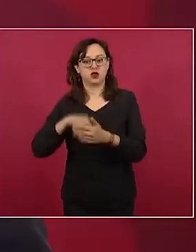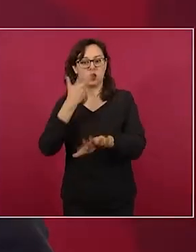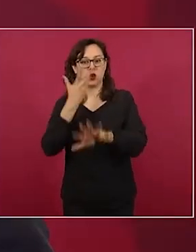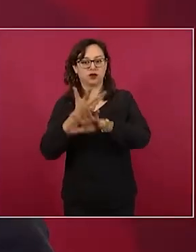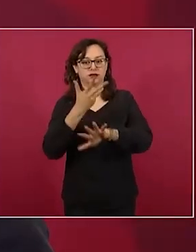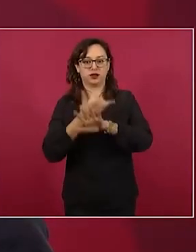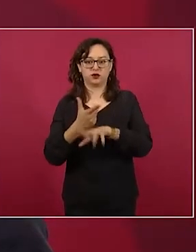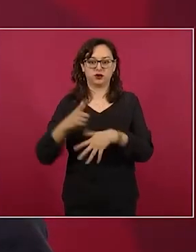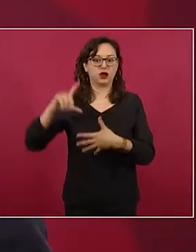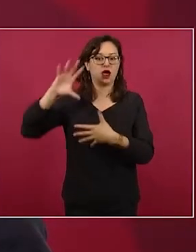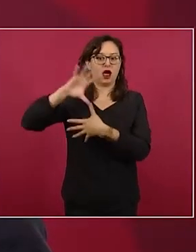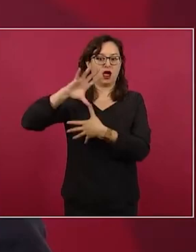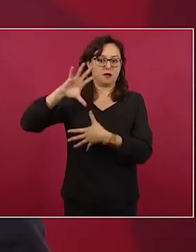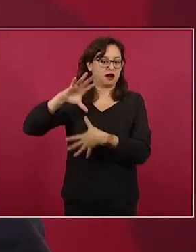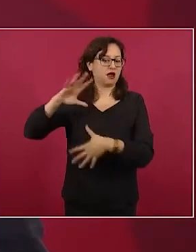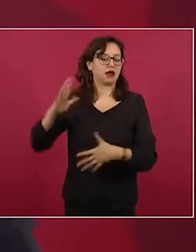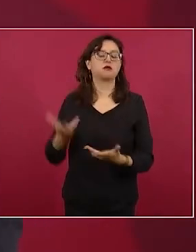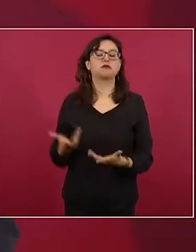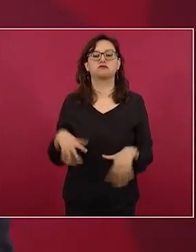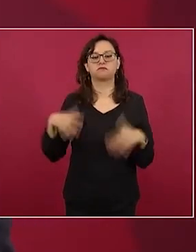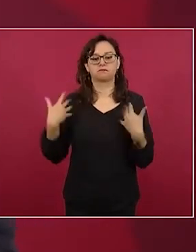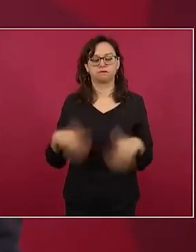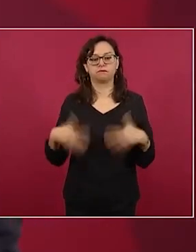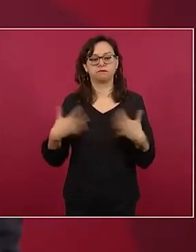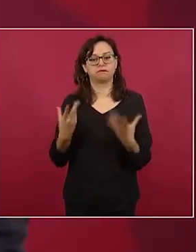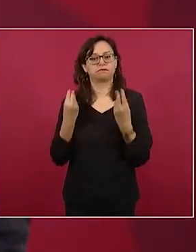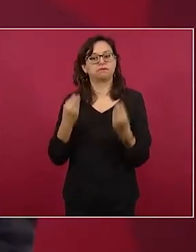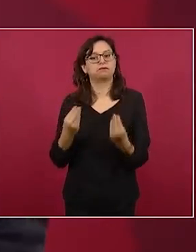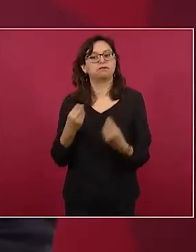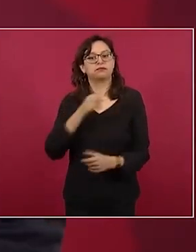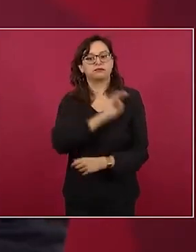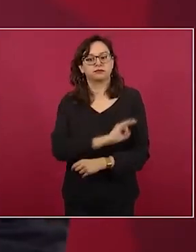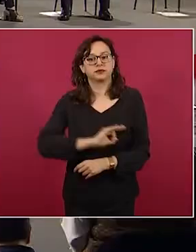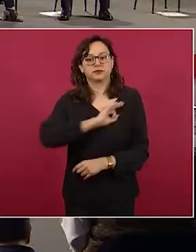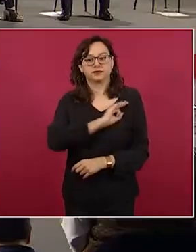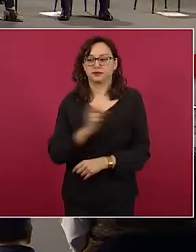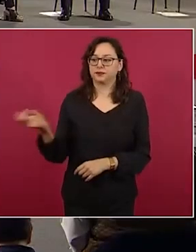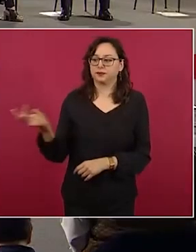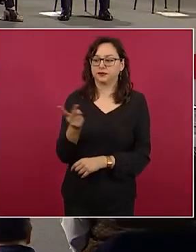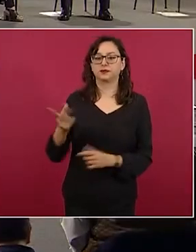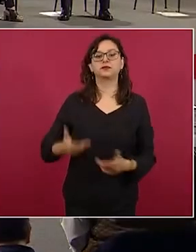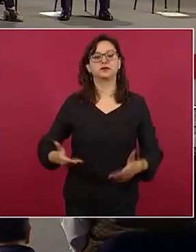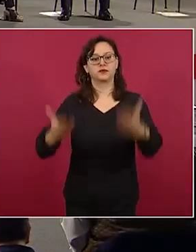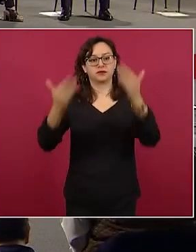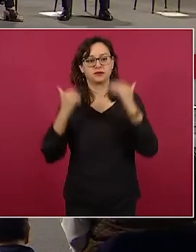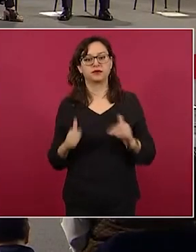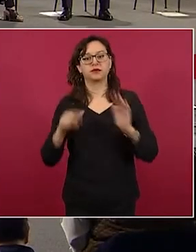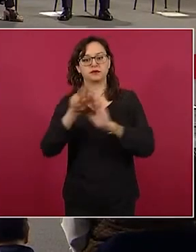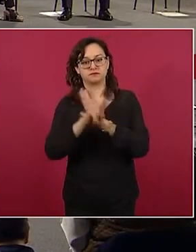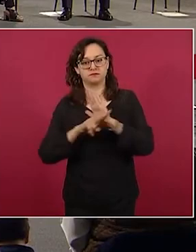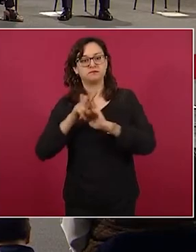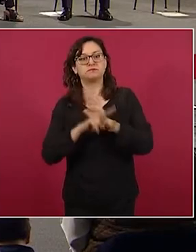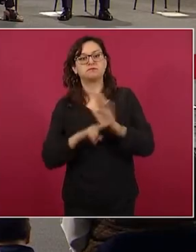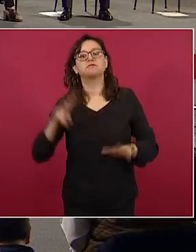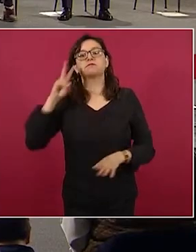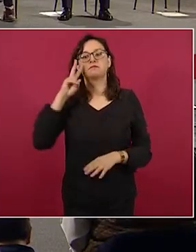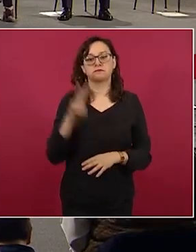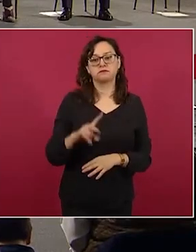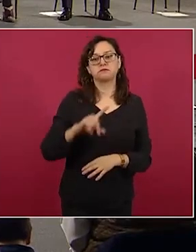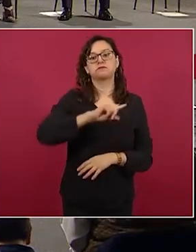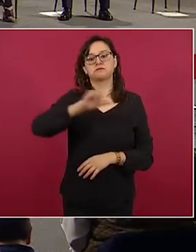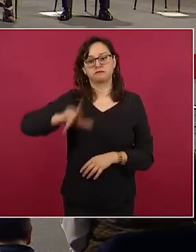continente americano en general. Muchas felicidades. Vamos a ver el video y después haremos algunas